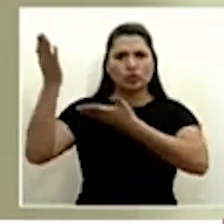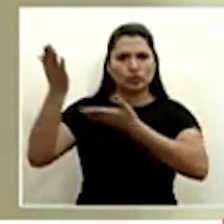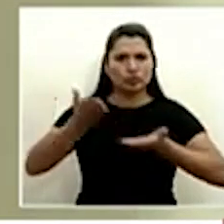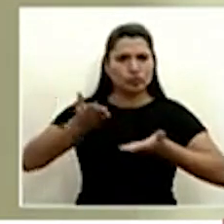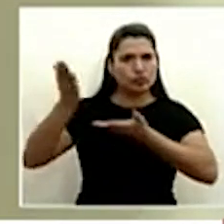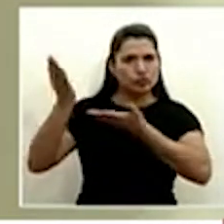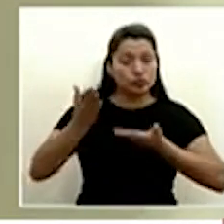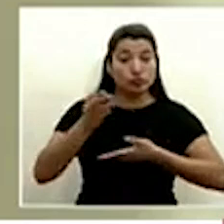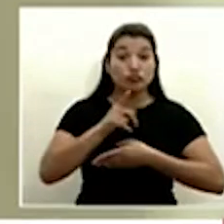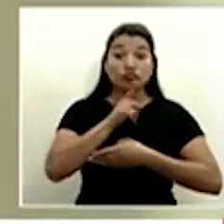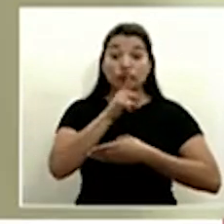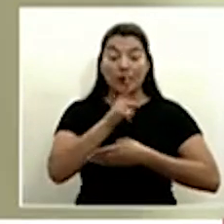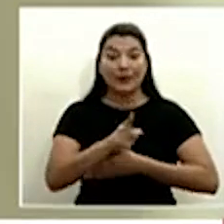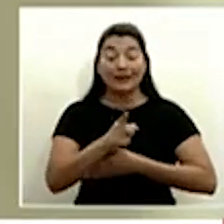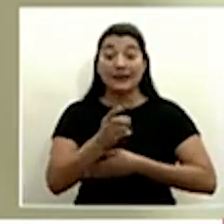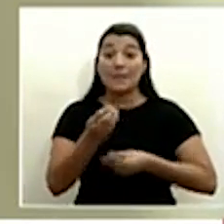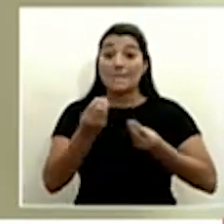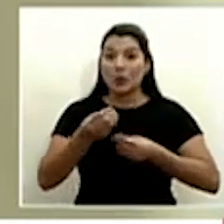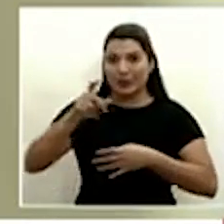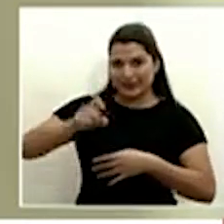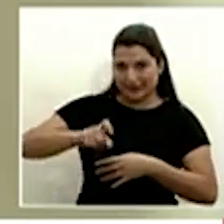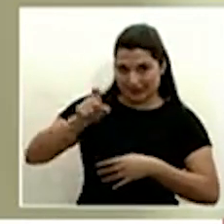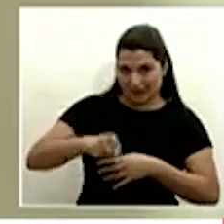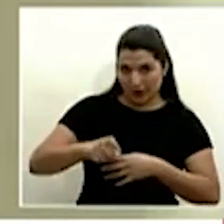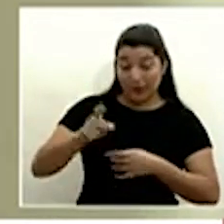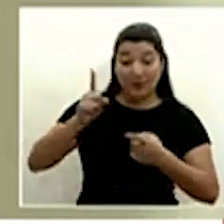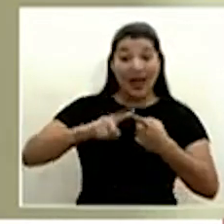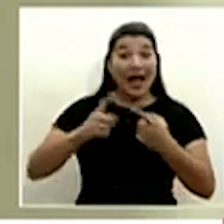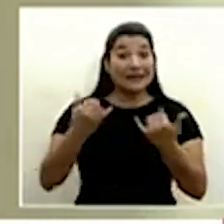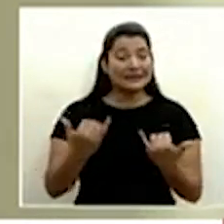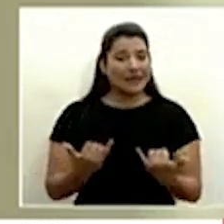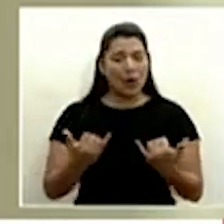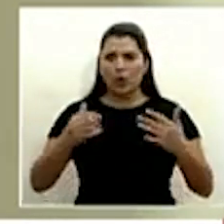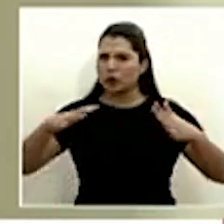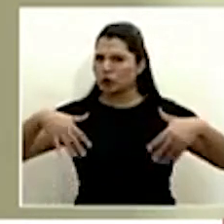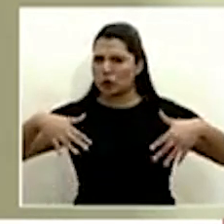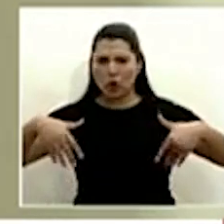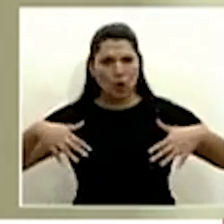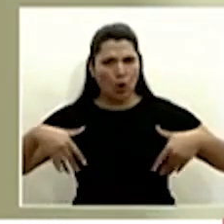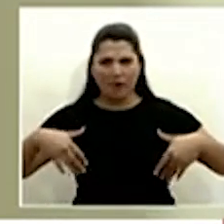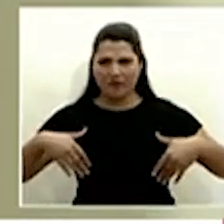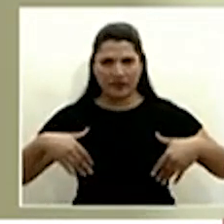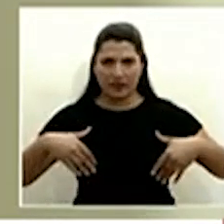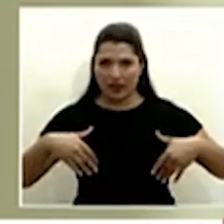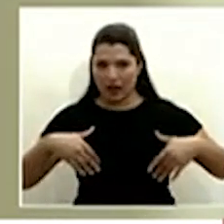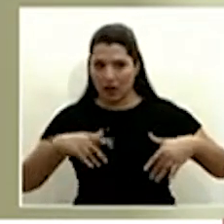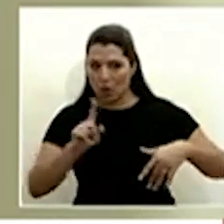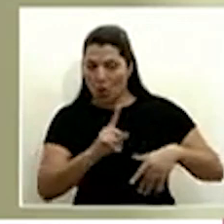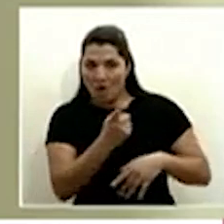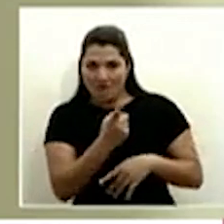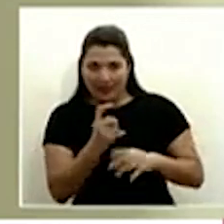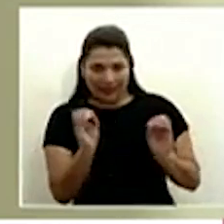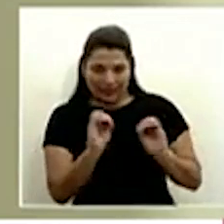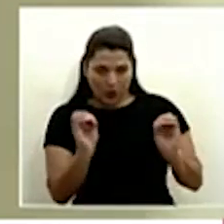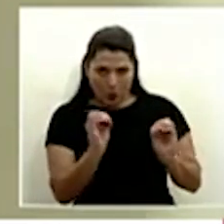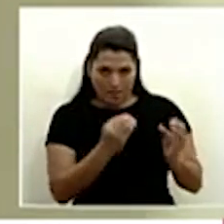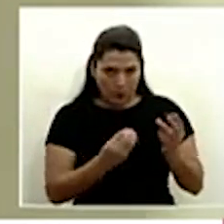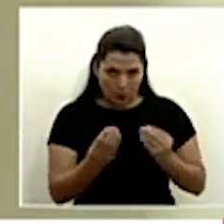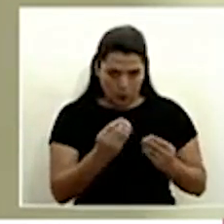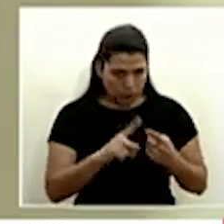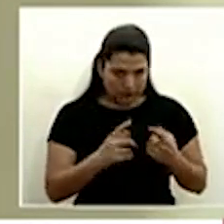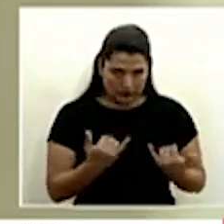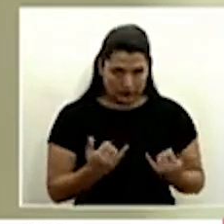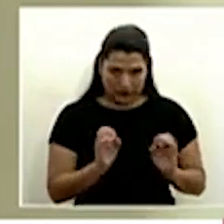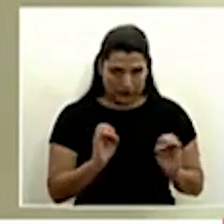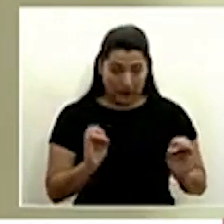son sumamente innecesarios por el momento no se ha detectado desabastecimiento es probable que